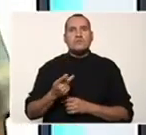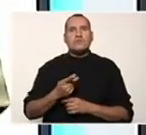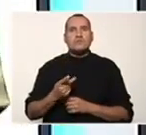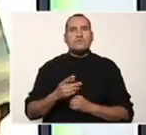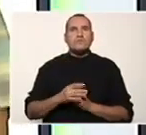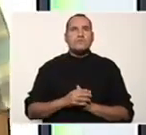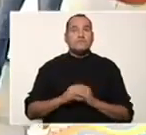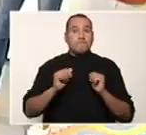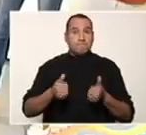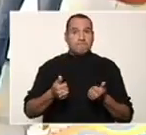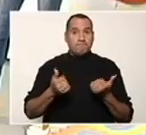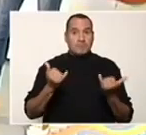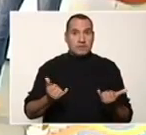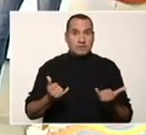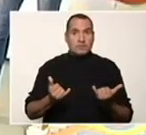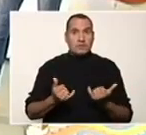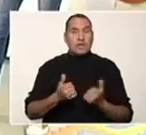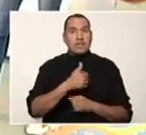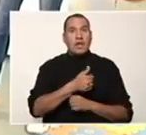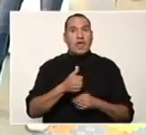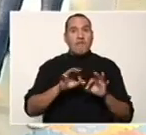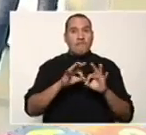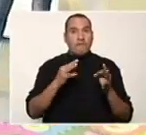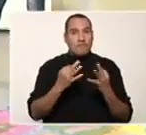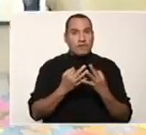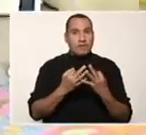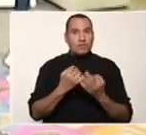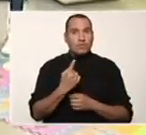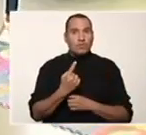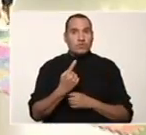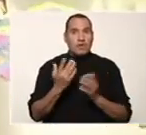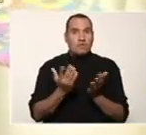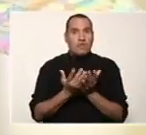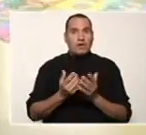91. Comenzamos. Así es, cada familia. Una escuela.